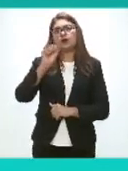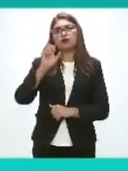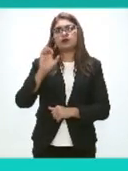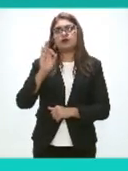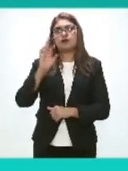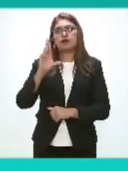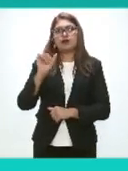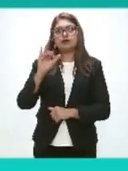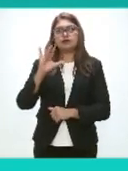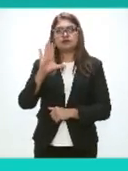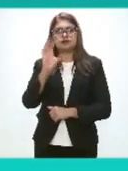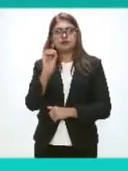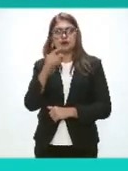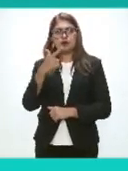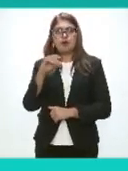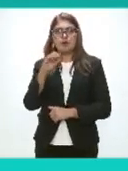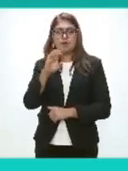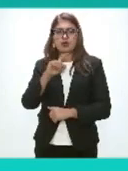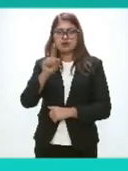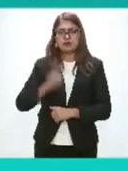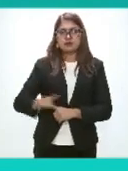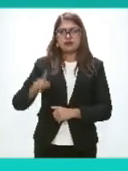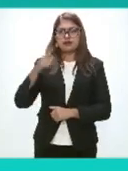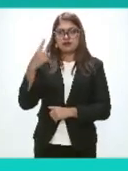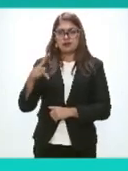De el Instituto De Baja California